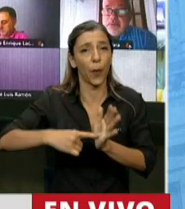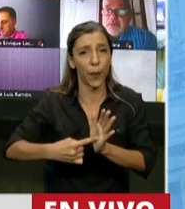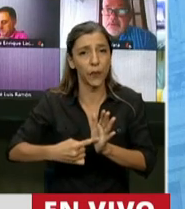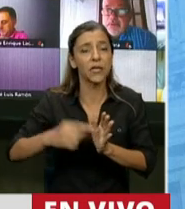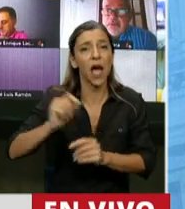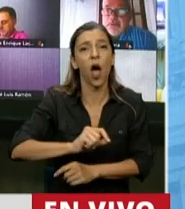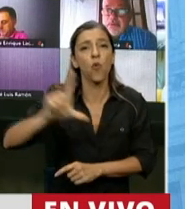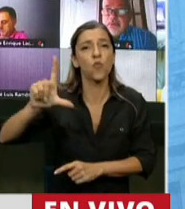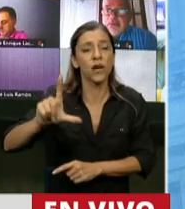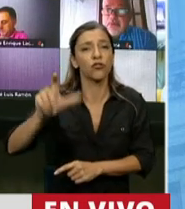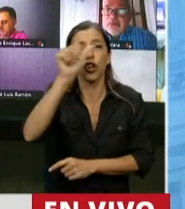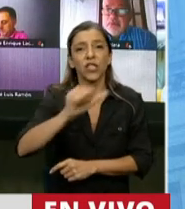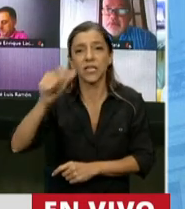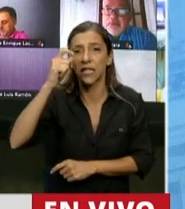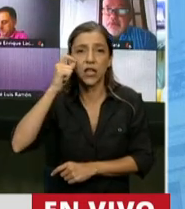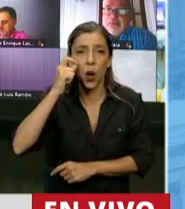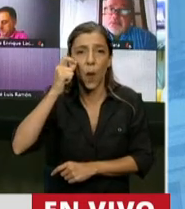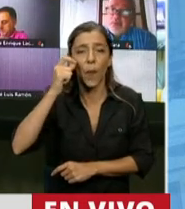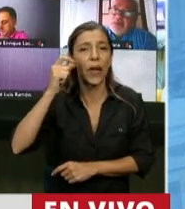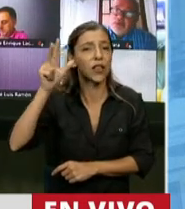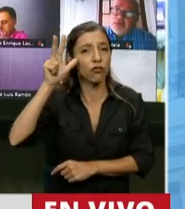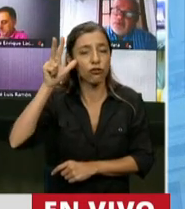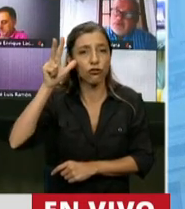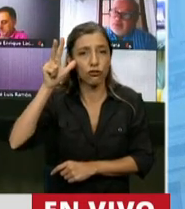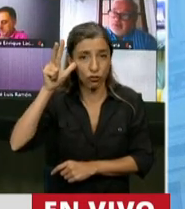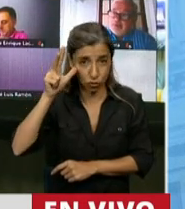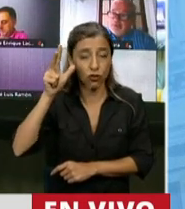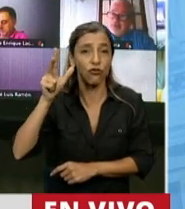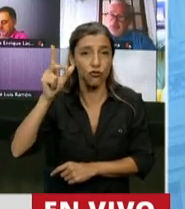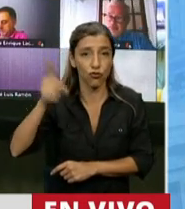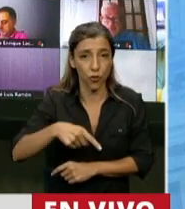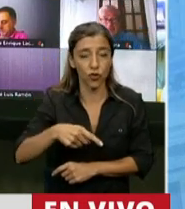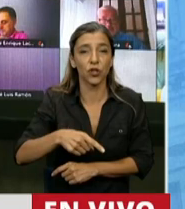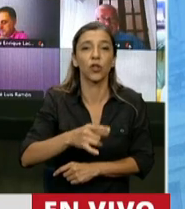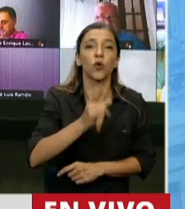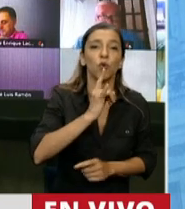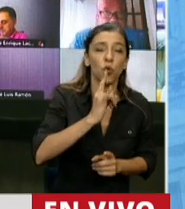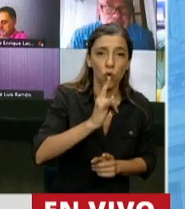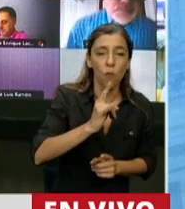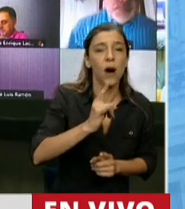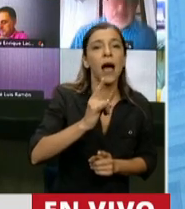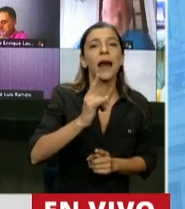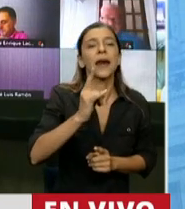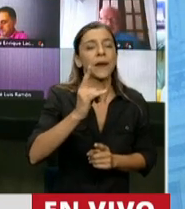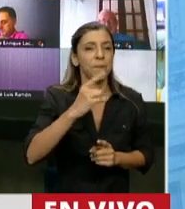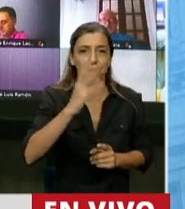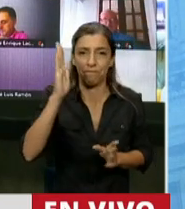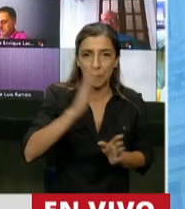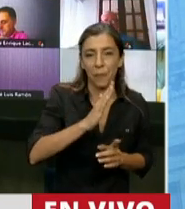628%. Tucumán, un 491%. A Santa Cruz, en un